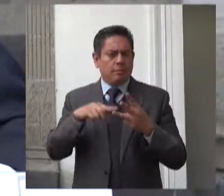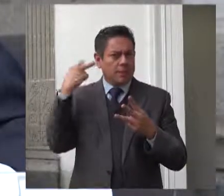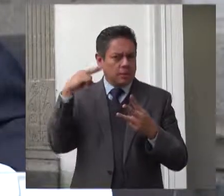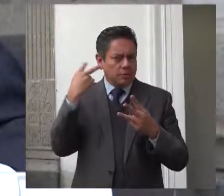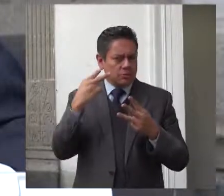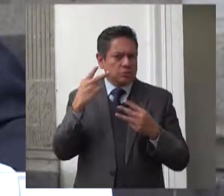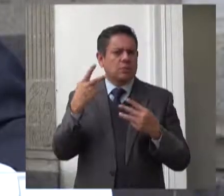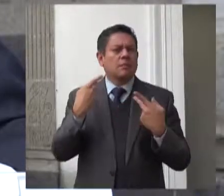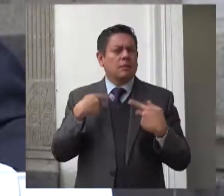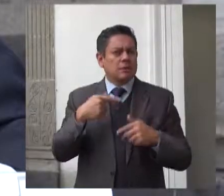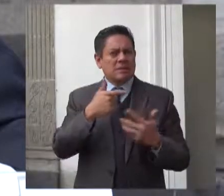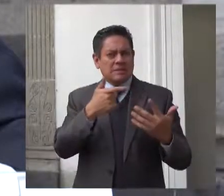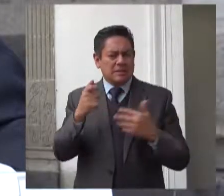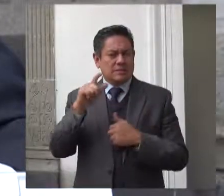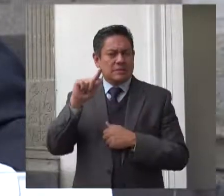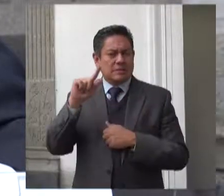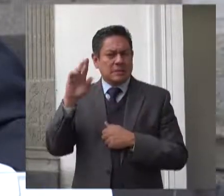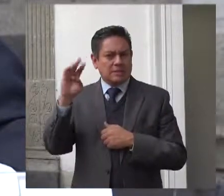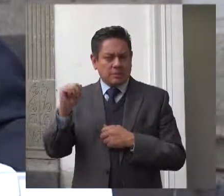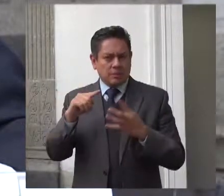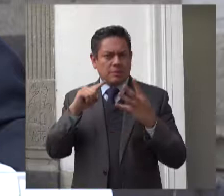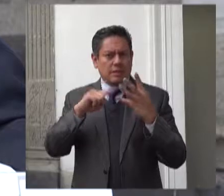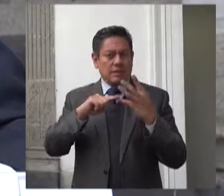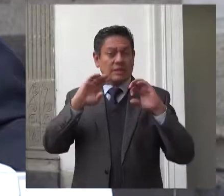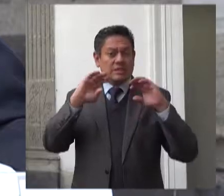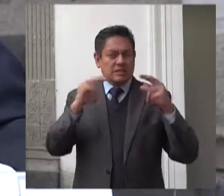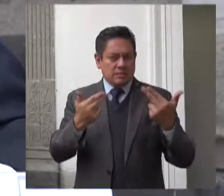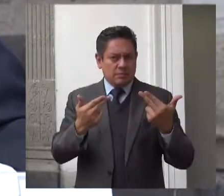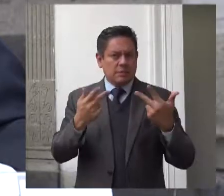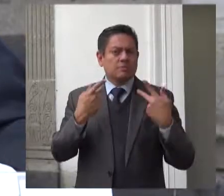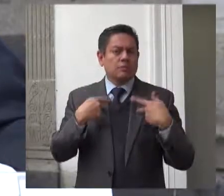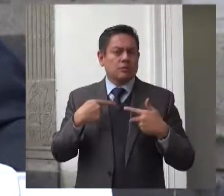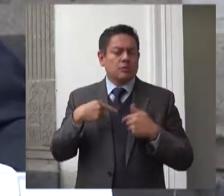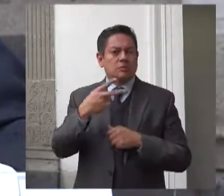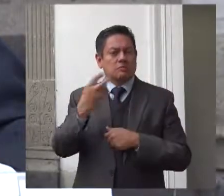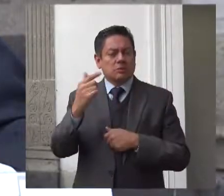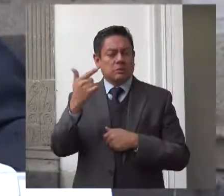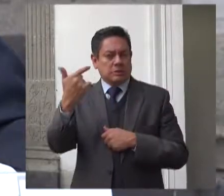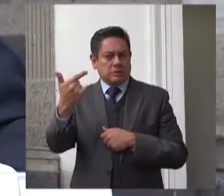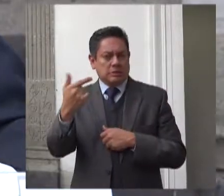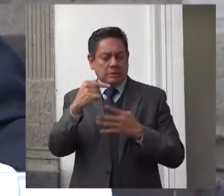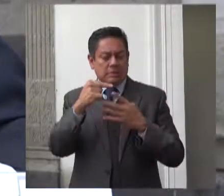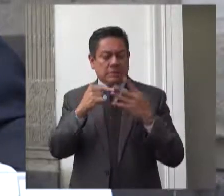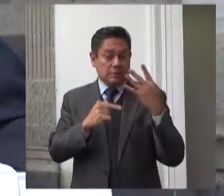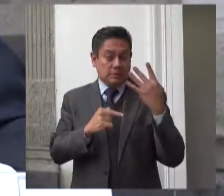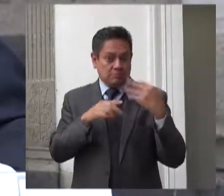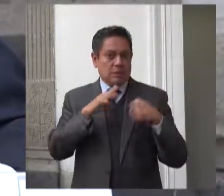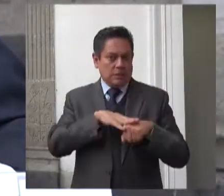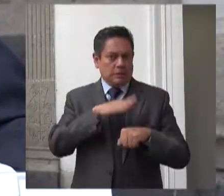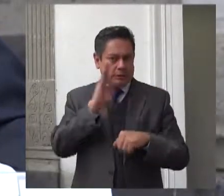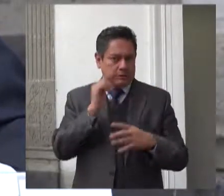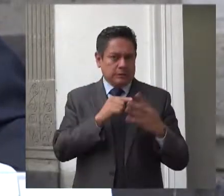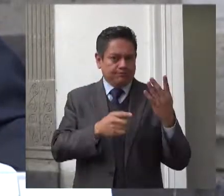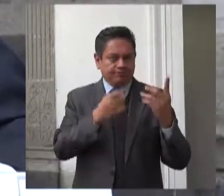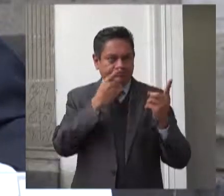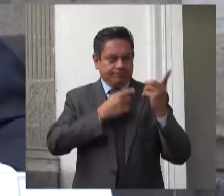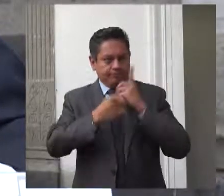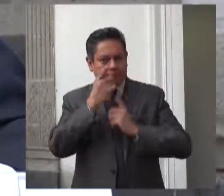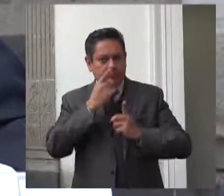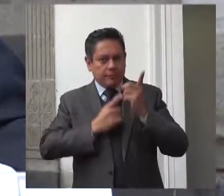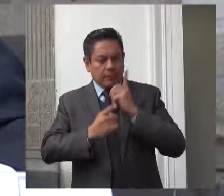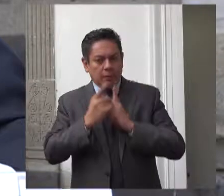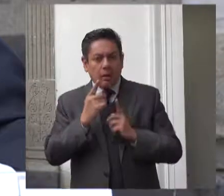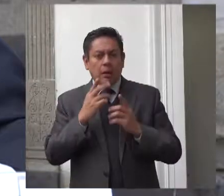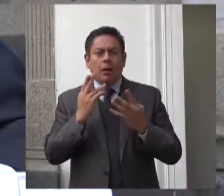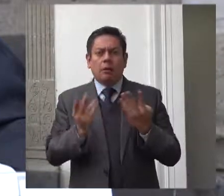779 y Chiapas con 207. De forma coincidente, las